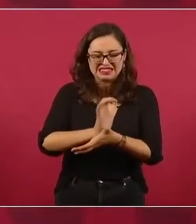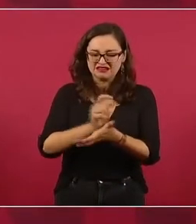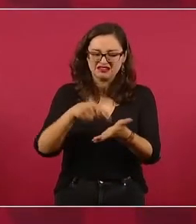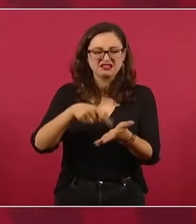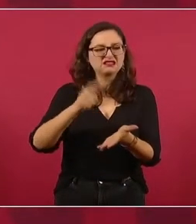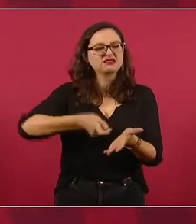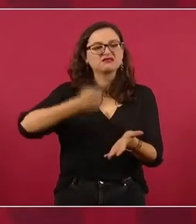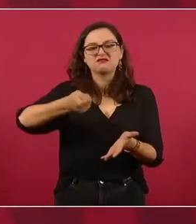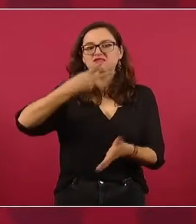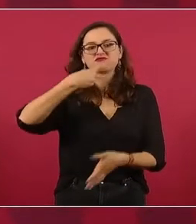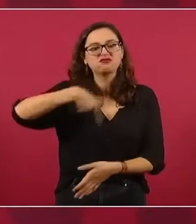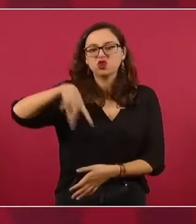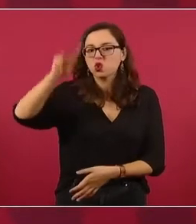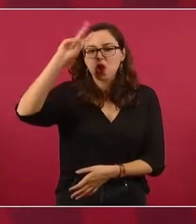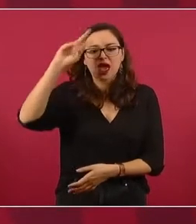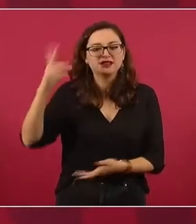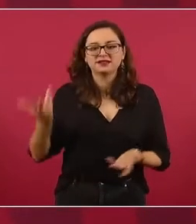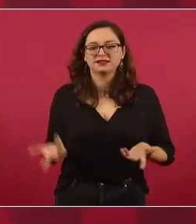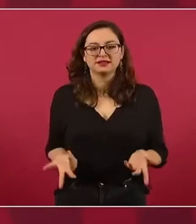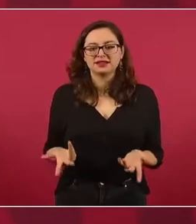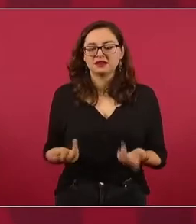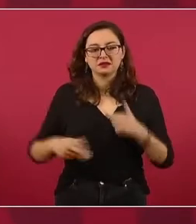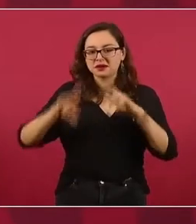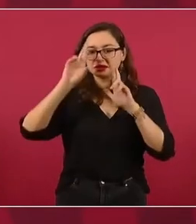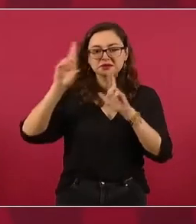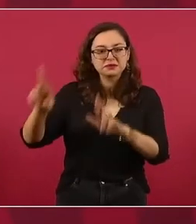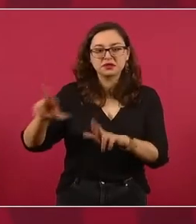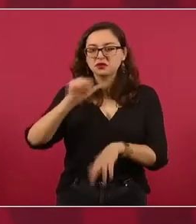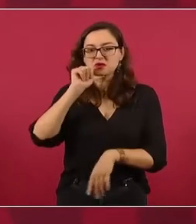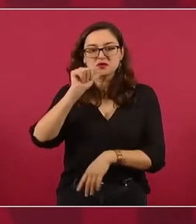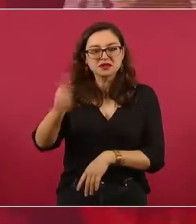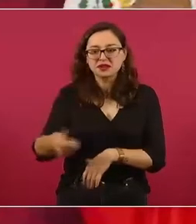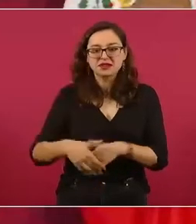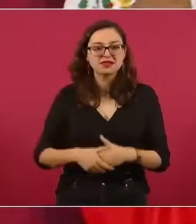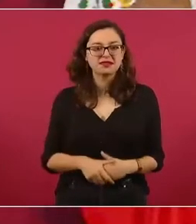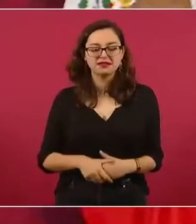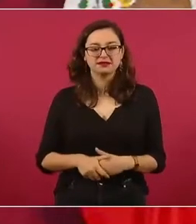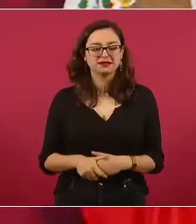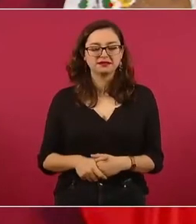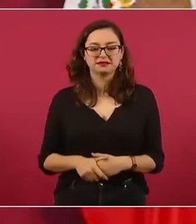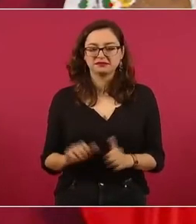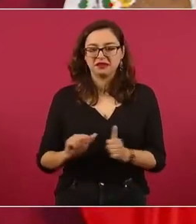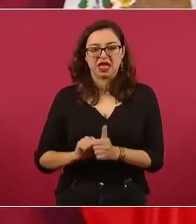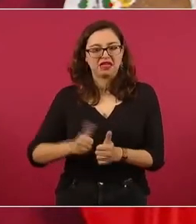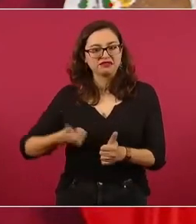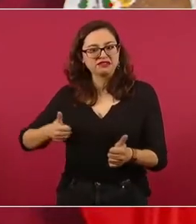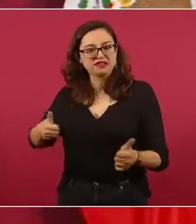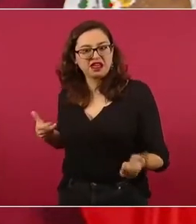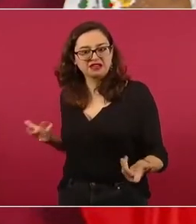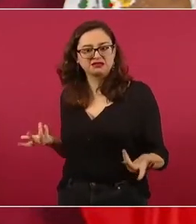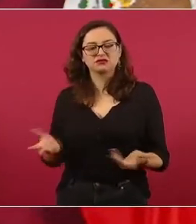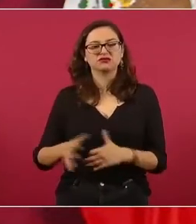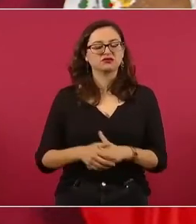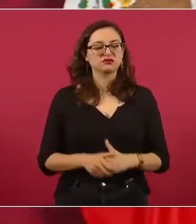respeto. Y también voy a decir algo, de ignorancia, porque eso es lo otro.